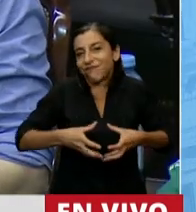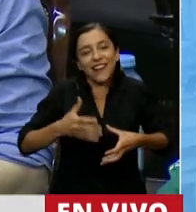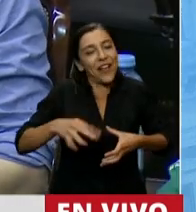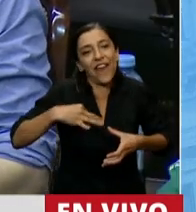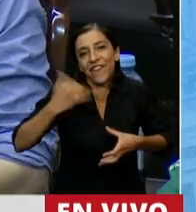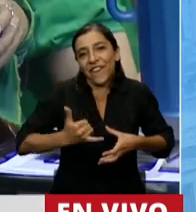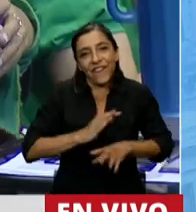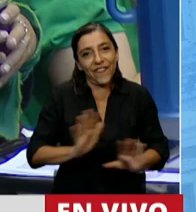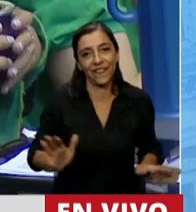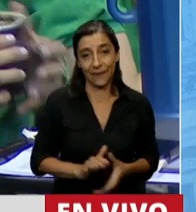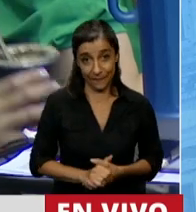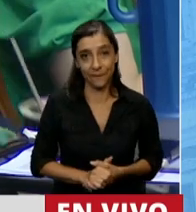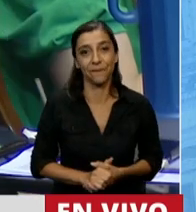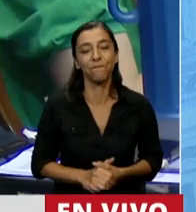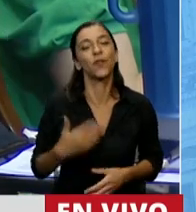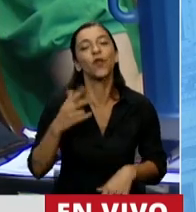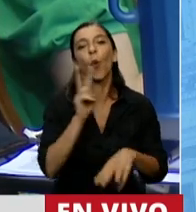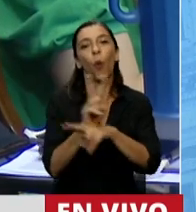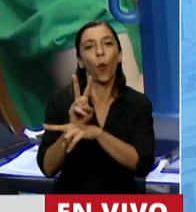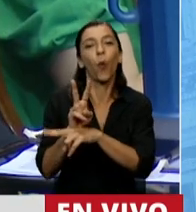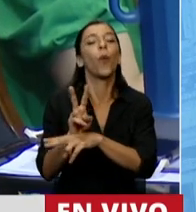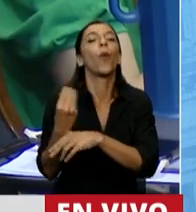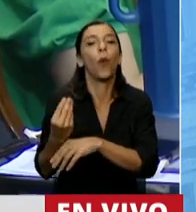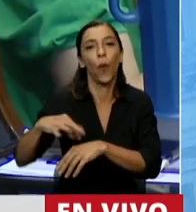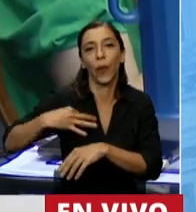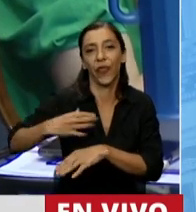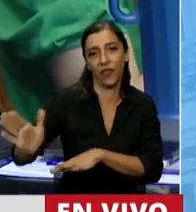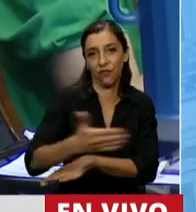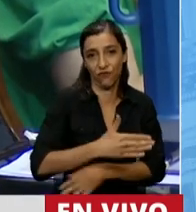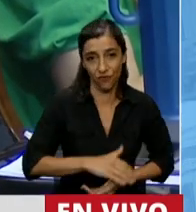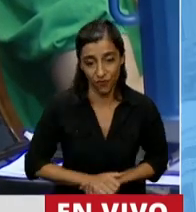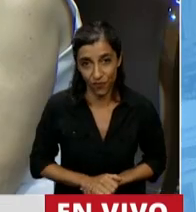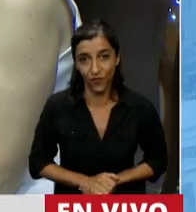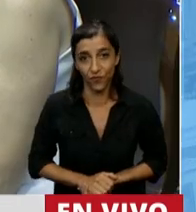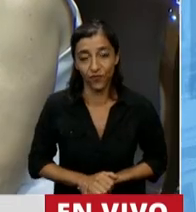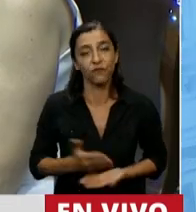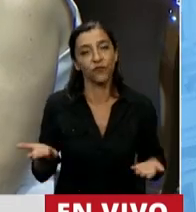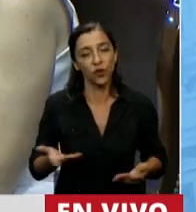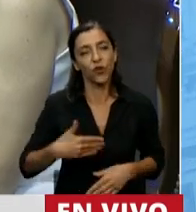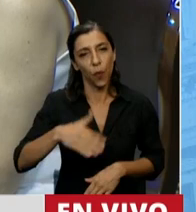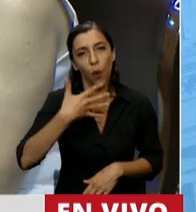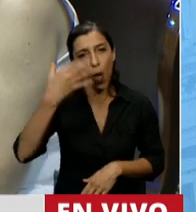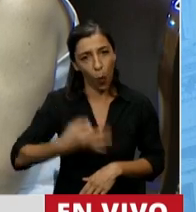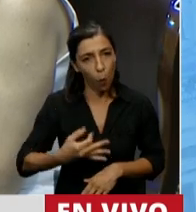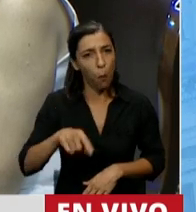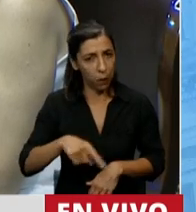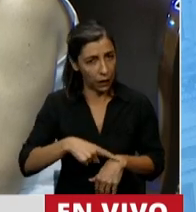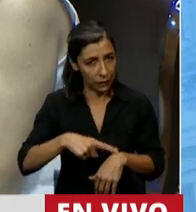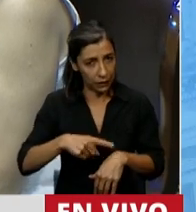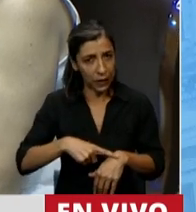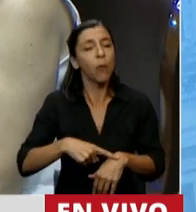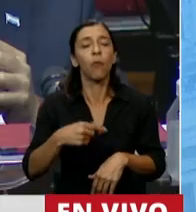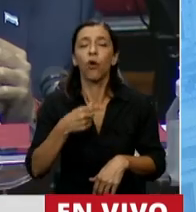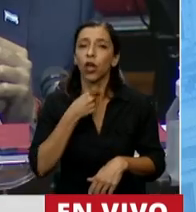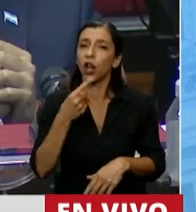Quiero, presidente, para terminar y cumplir con el tiempo requerido, rechazar todas las